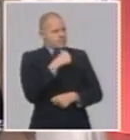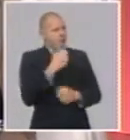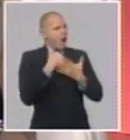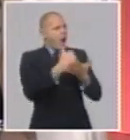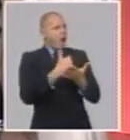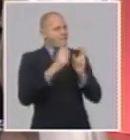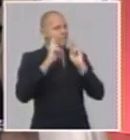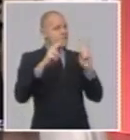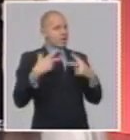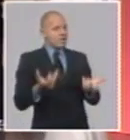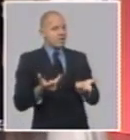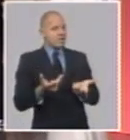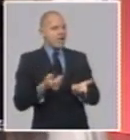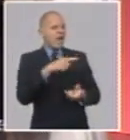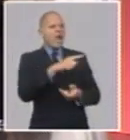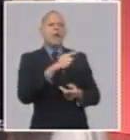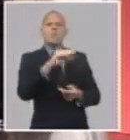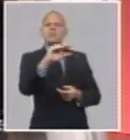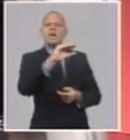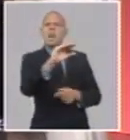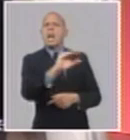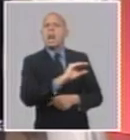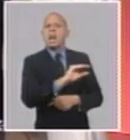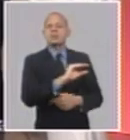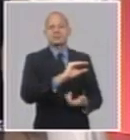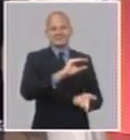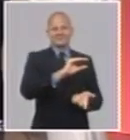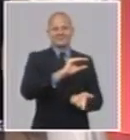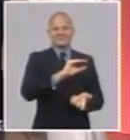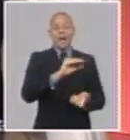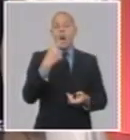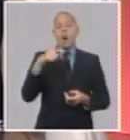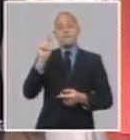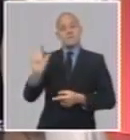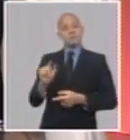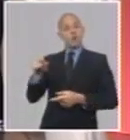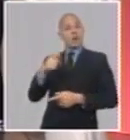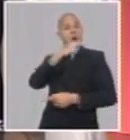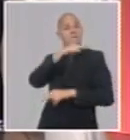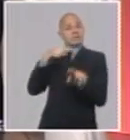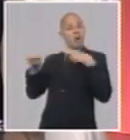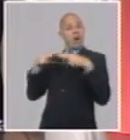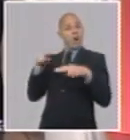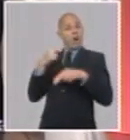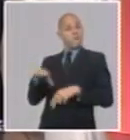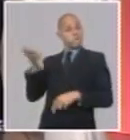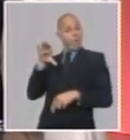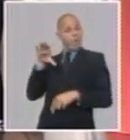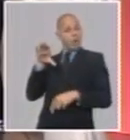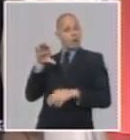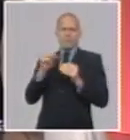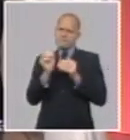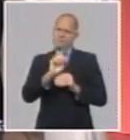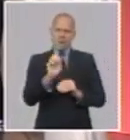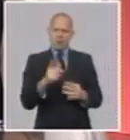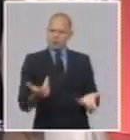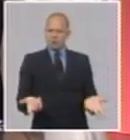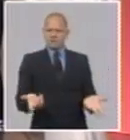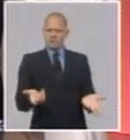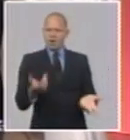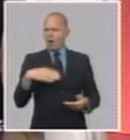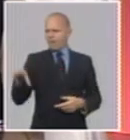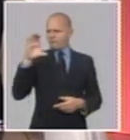que también un gráfico que traemos, fíjense. Ahí está la ubicación actual